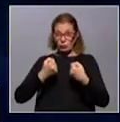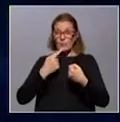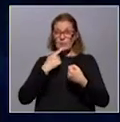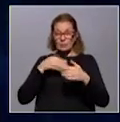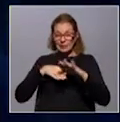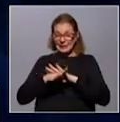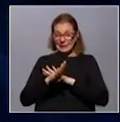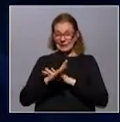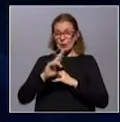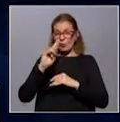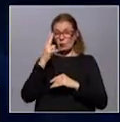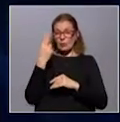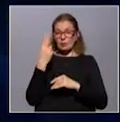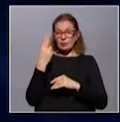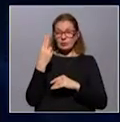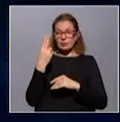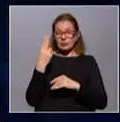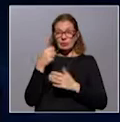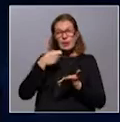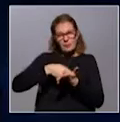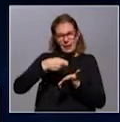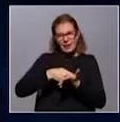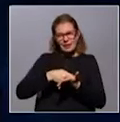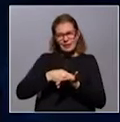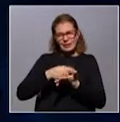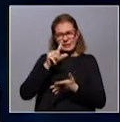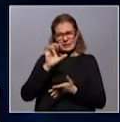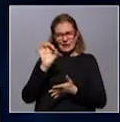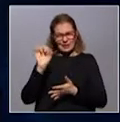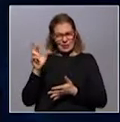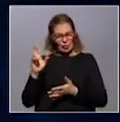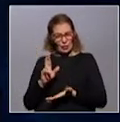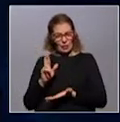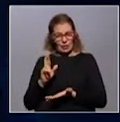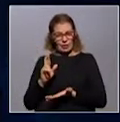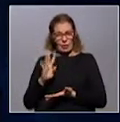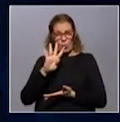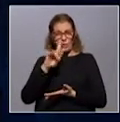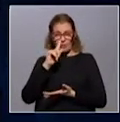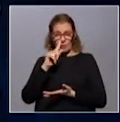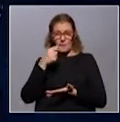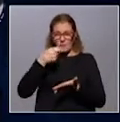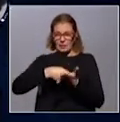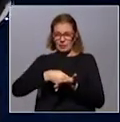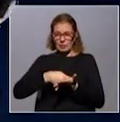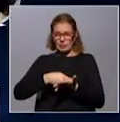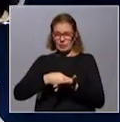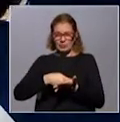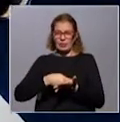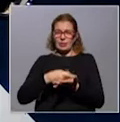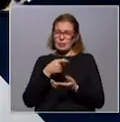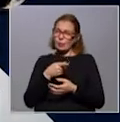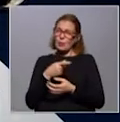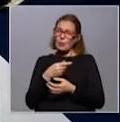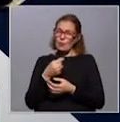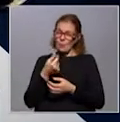que ingresan, por ejemplo, a Uruguay, lo tienen que pagar. Y son 100 dólares, estamos hablando de 4.000 pesos. Es como... son como...